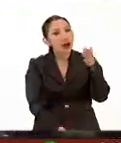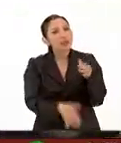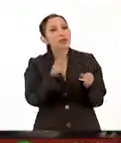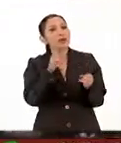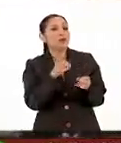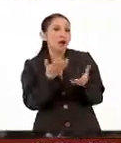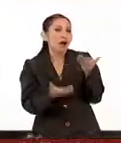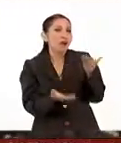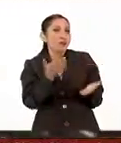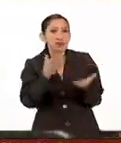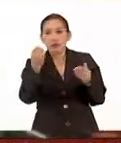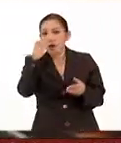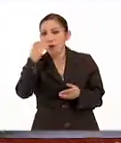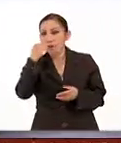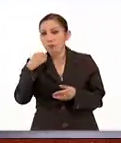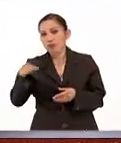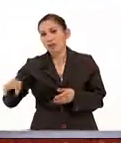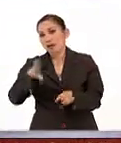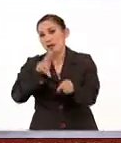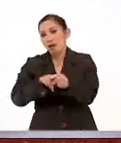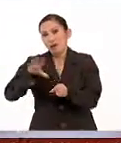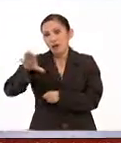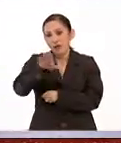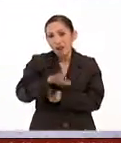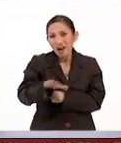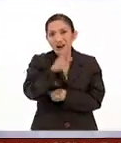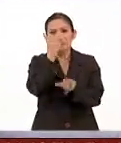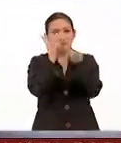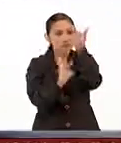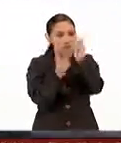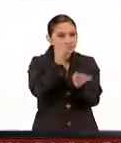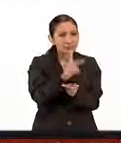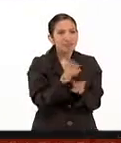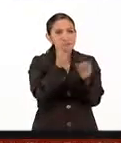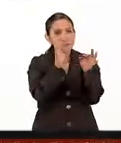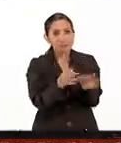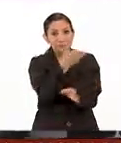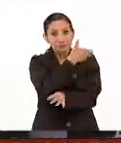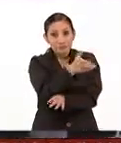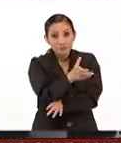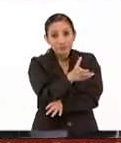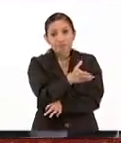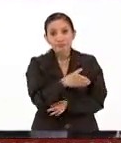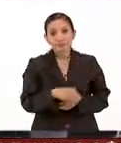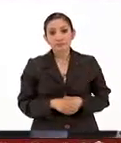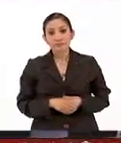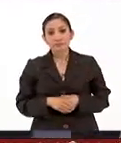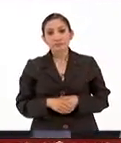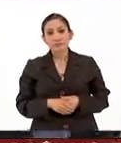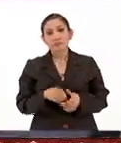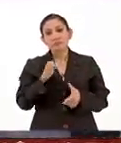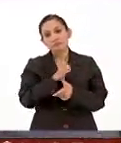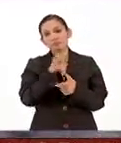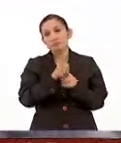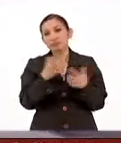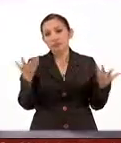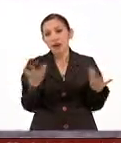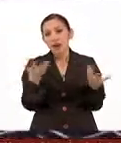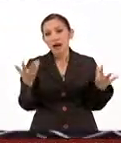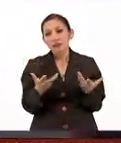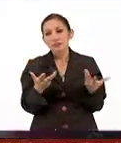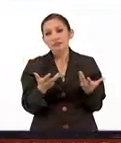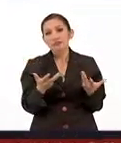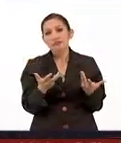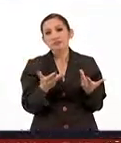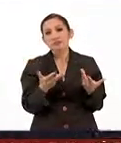muchas veces que un alimento que no necesariamente tiene esos procesos. Entonces, eso hace y nos